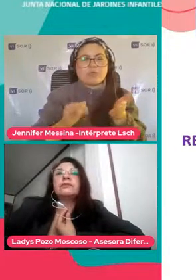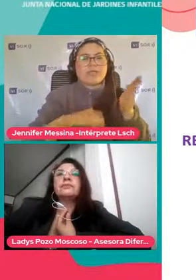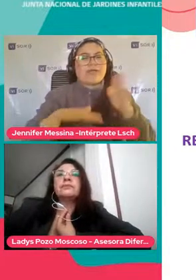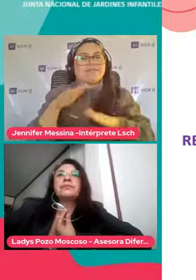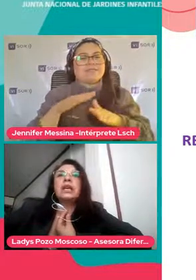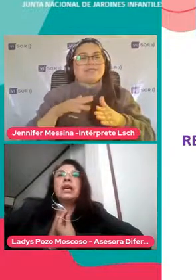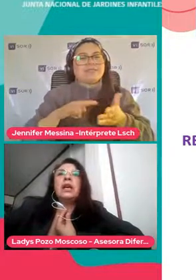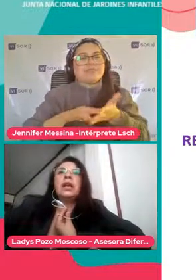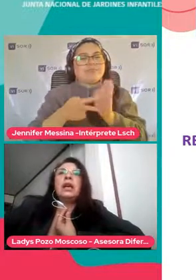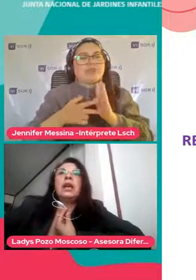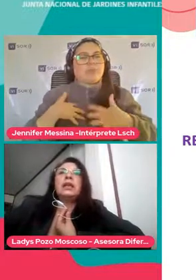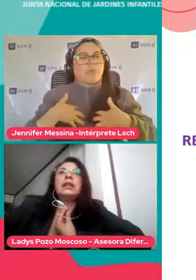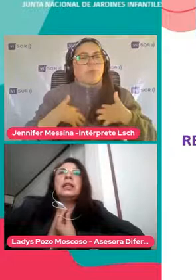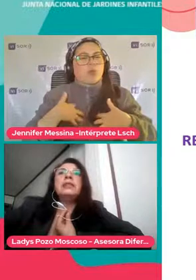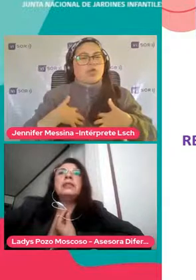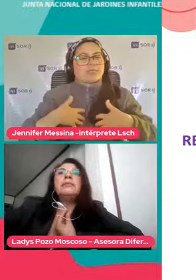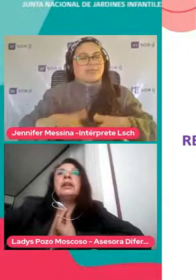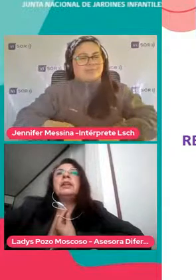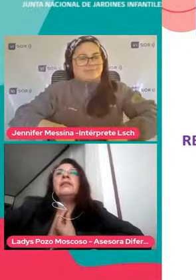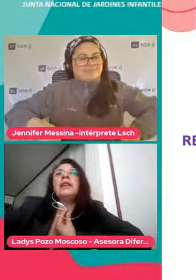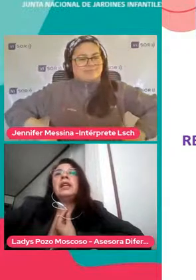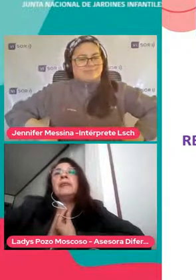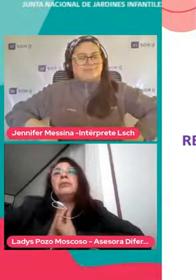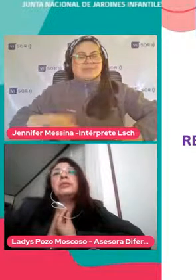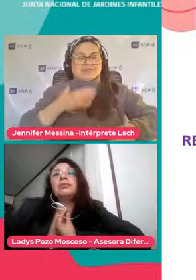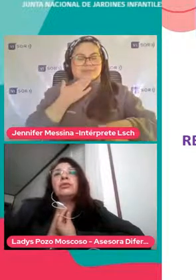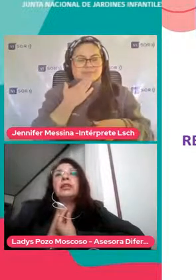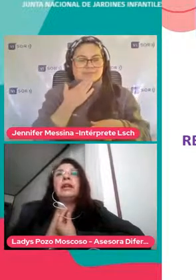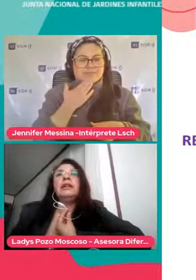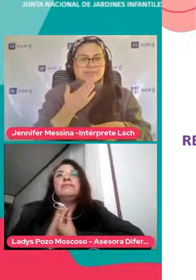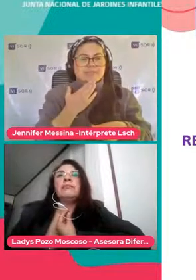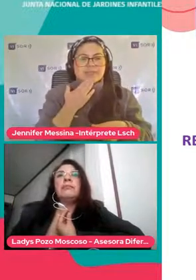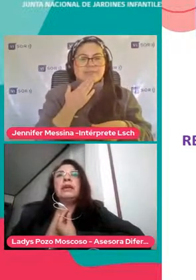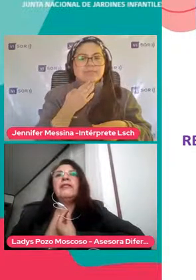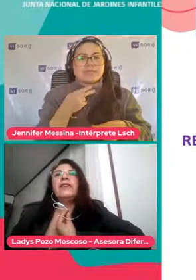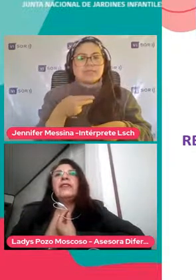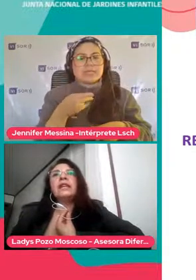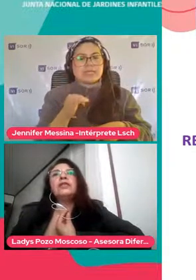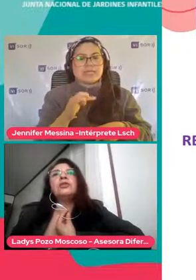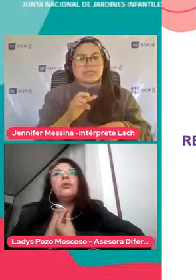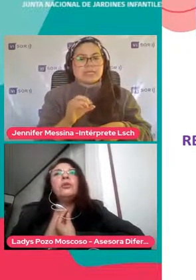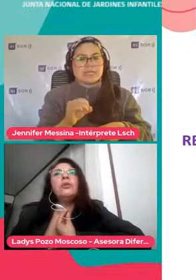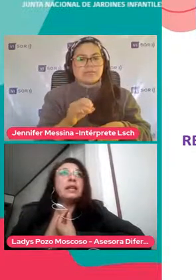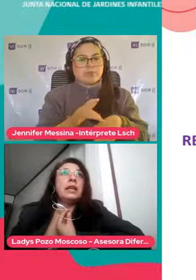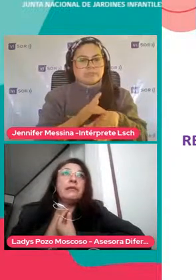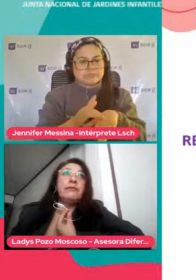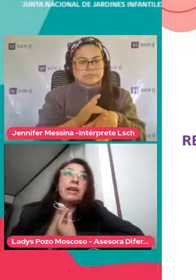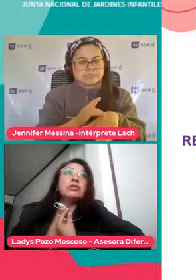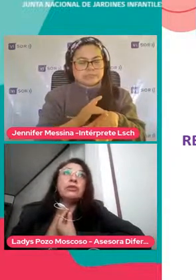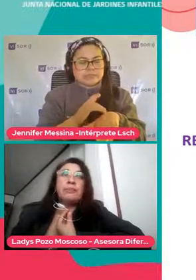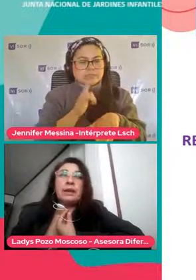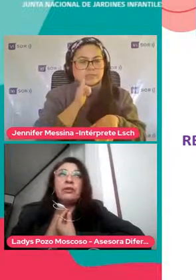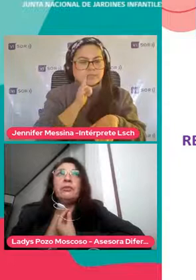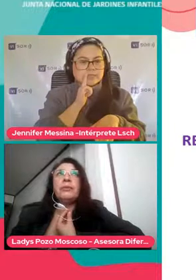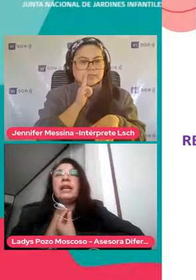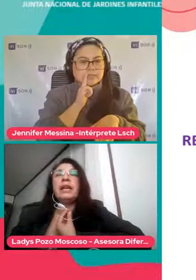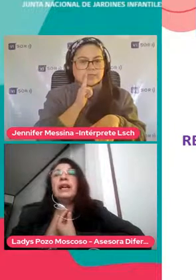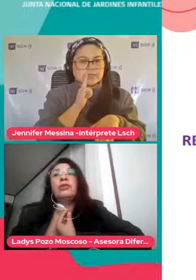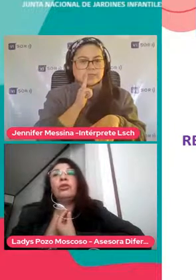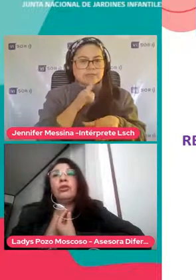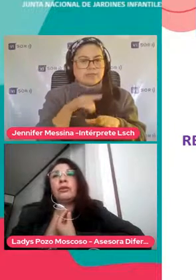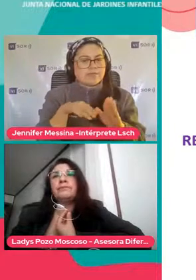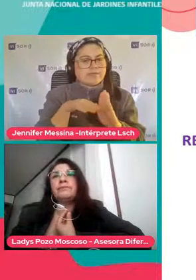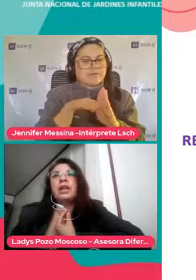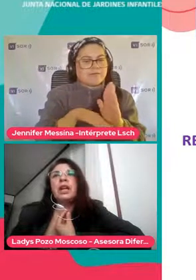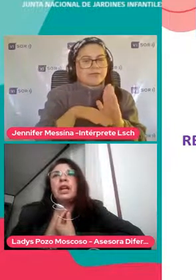Ellos Tienen También A nivel Hiposensorial Manifiestan Altos Umbrales Bajos Perdón Umbrales